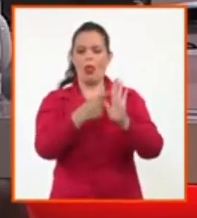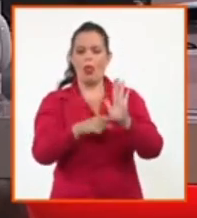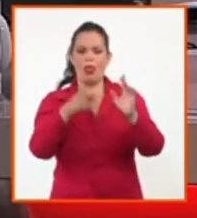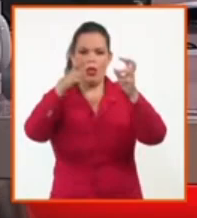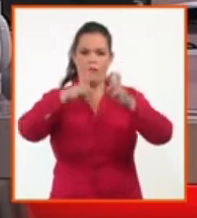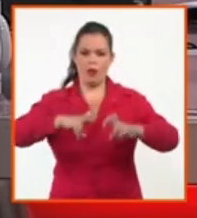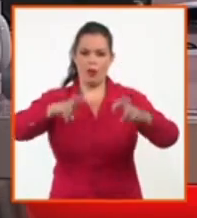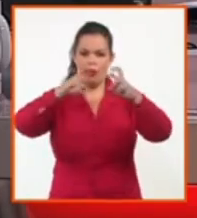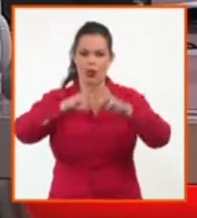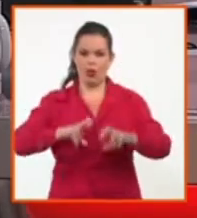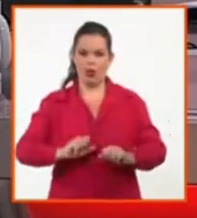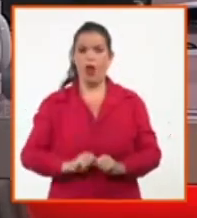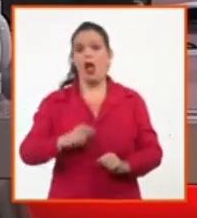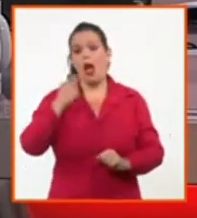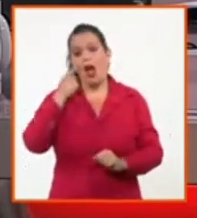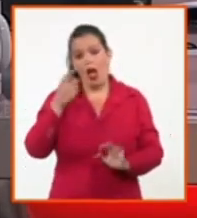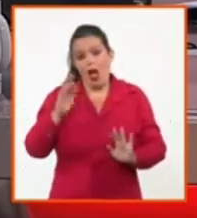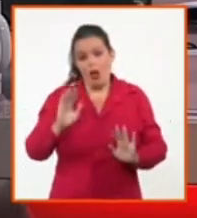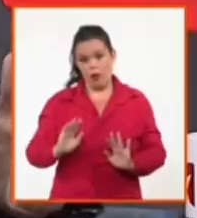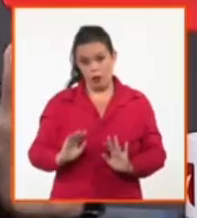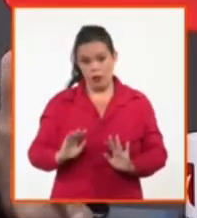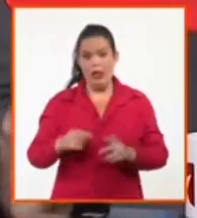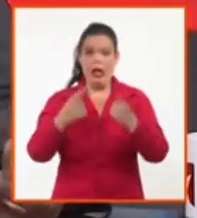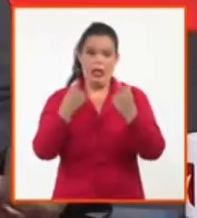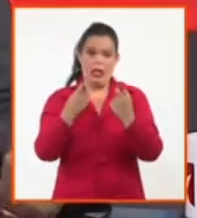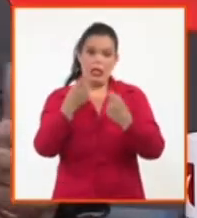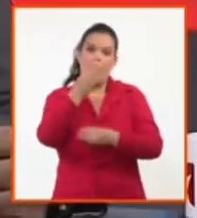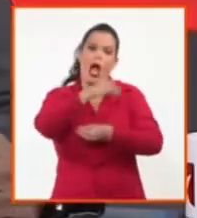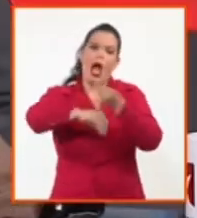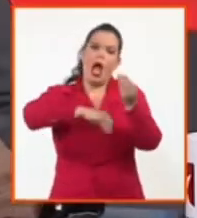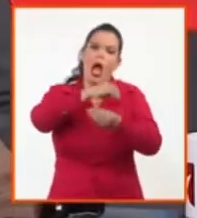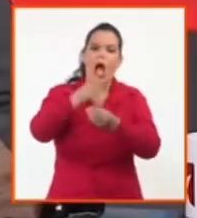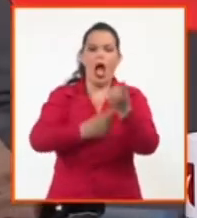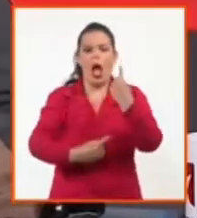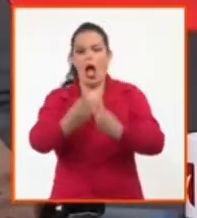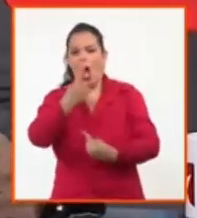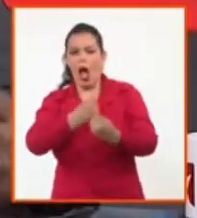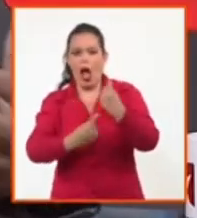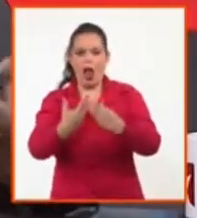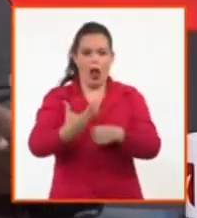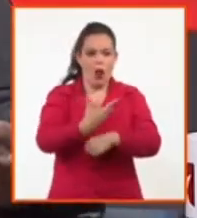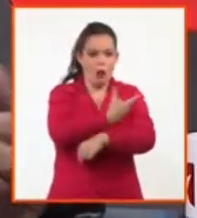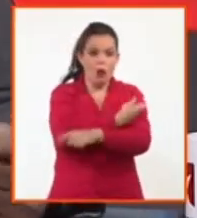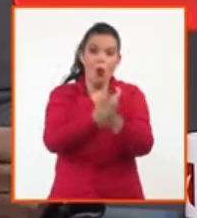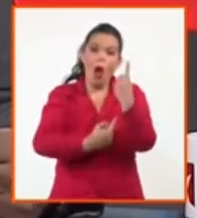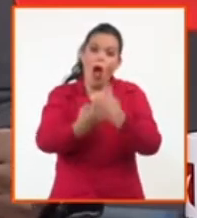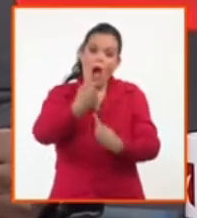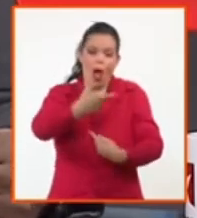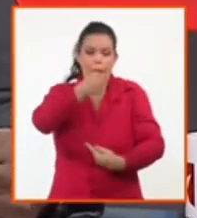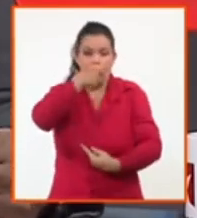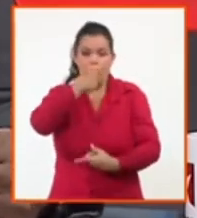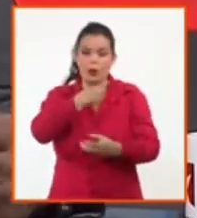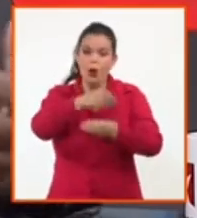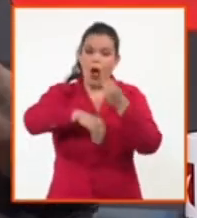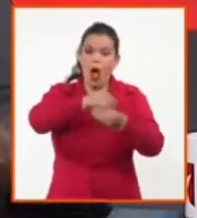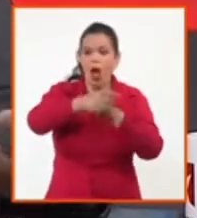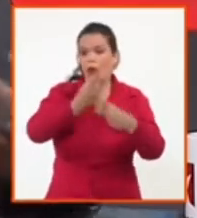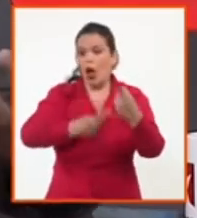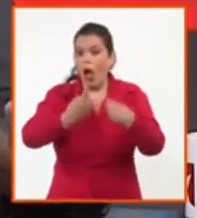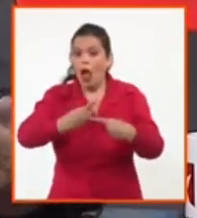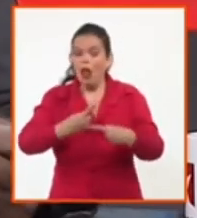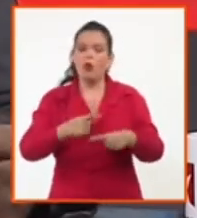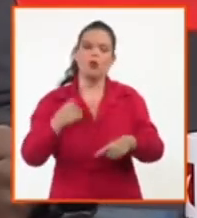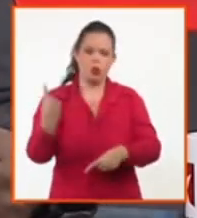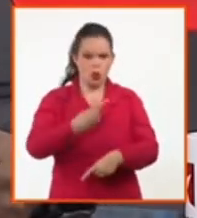en poco tiempo, las desarrollaremos, ¿no? Sí. Evidentemente, bueno, es parte de lo que comentamos con el